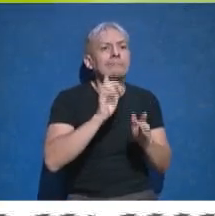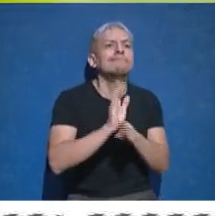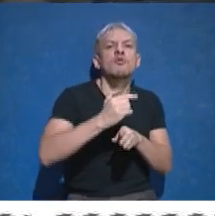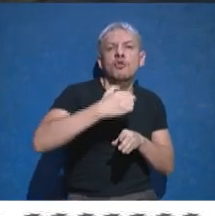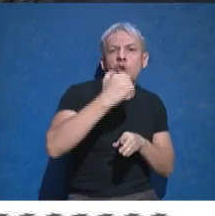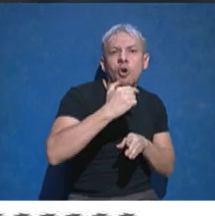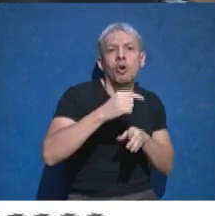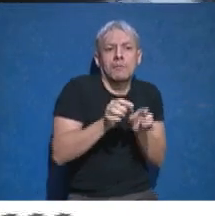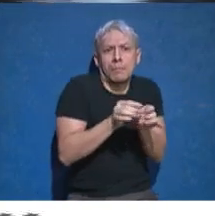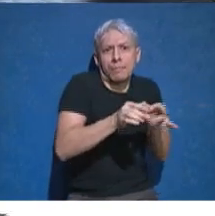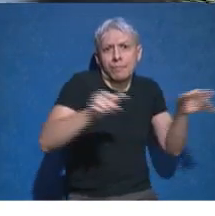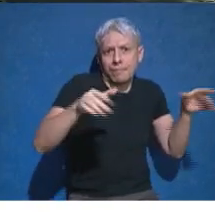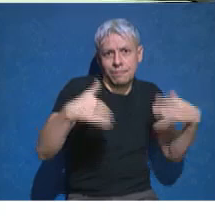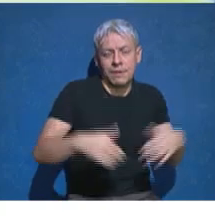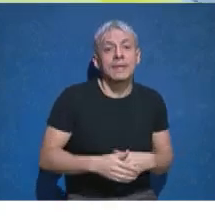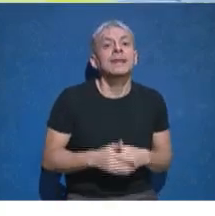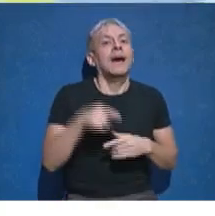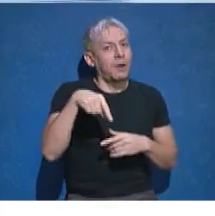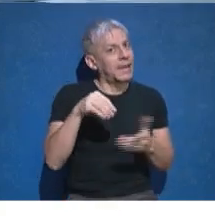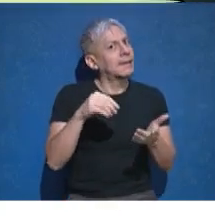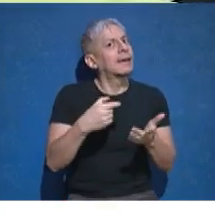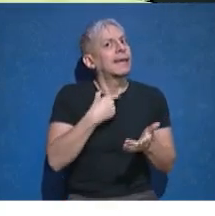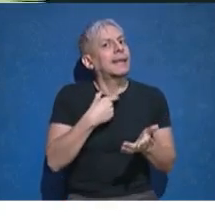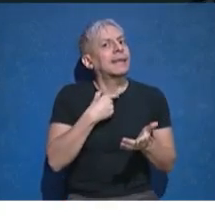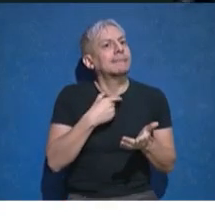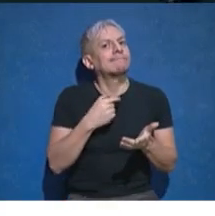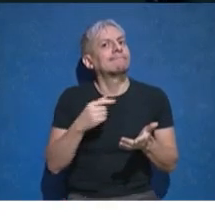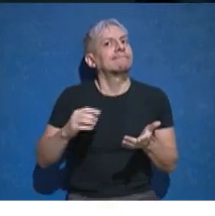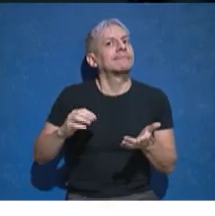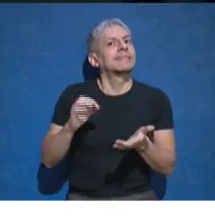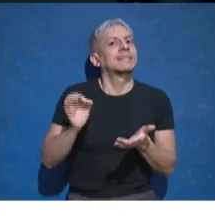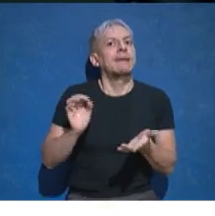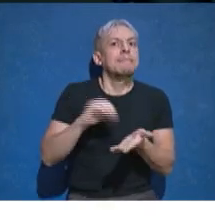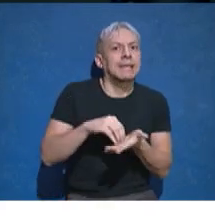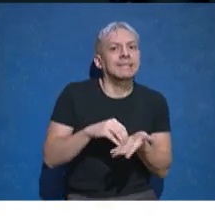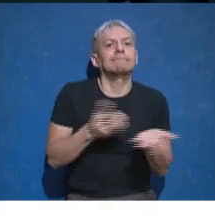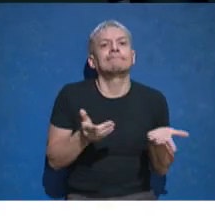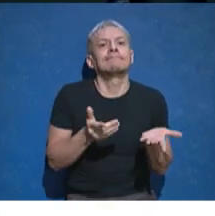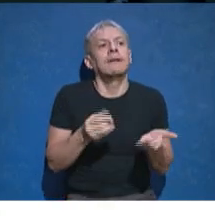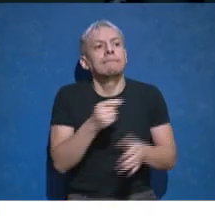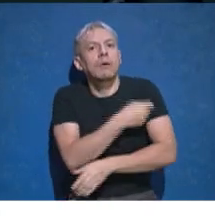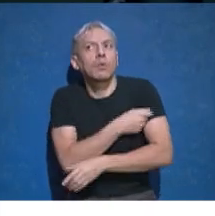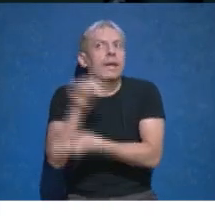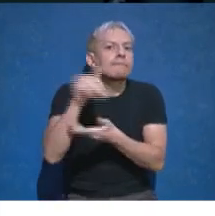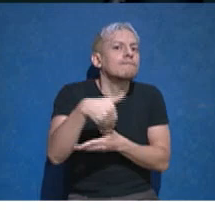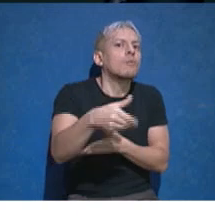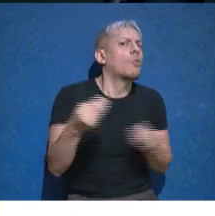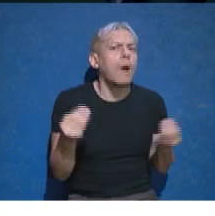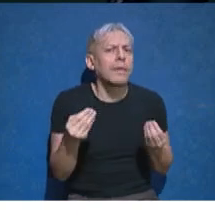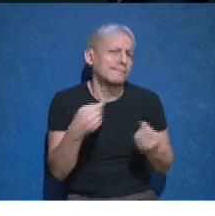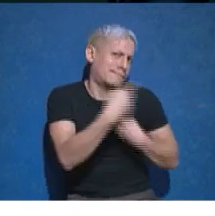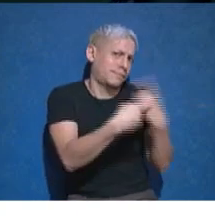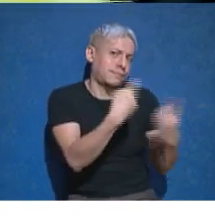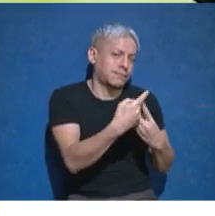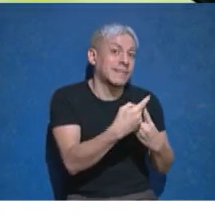epidemiológico. Nosotros queremos saber más al respecto y queremos hablar también del operativo de vacunas y cuántas vacunas van a llegar a la provincia de Mendoza.